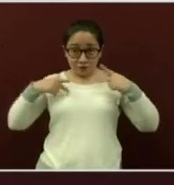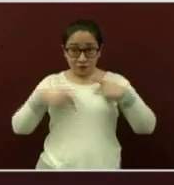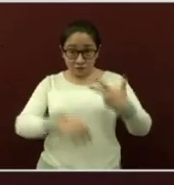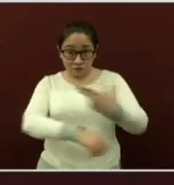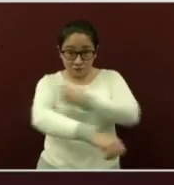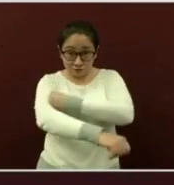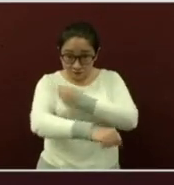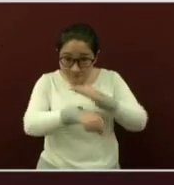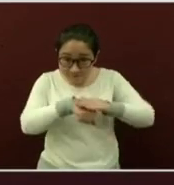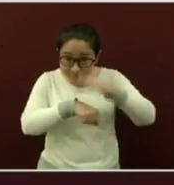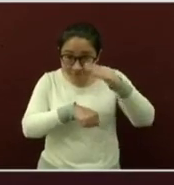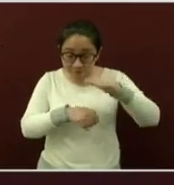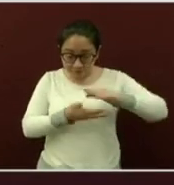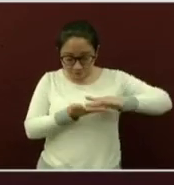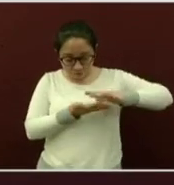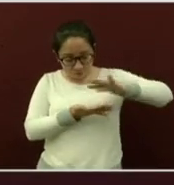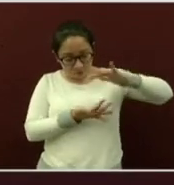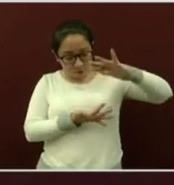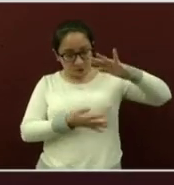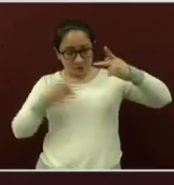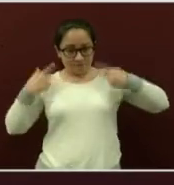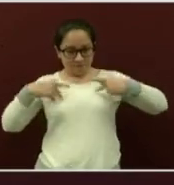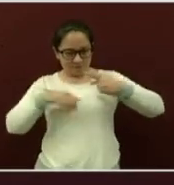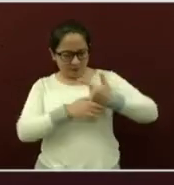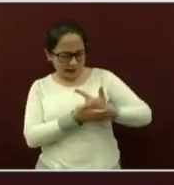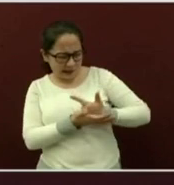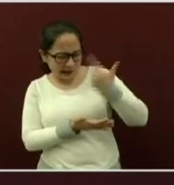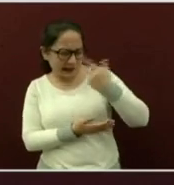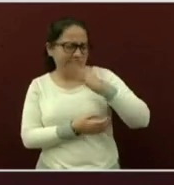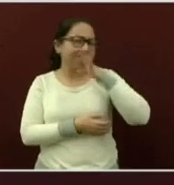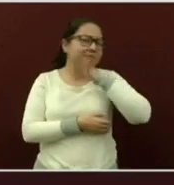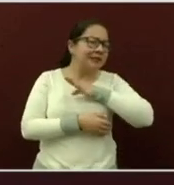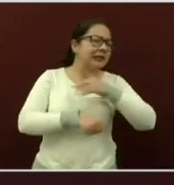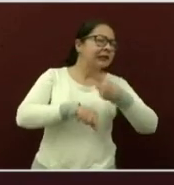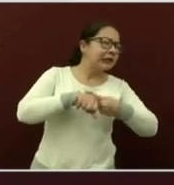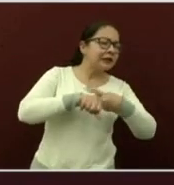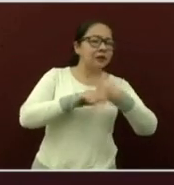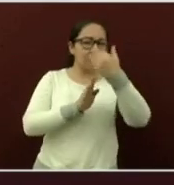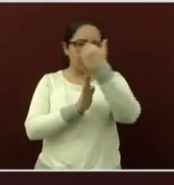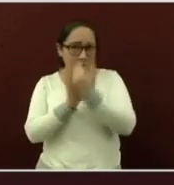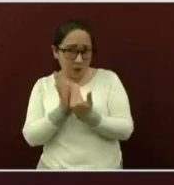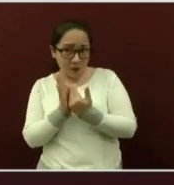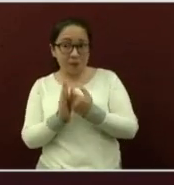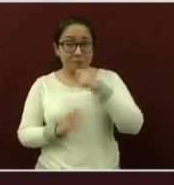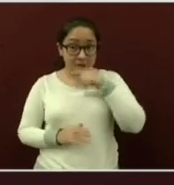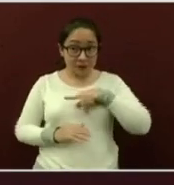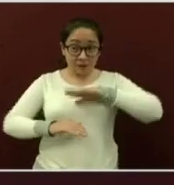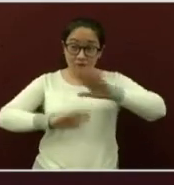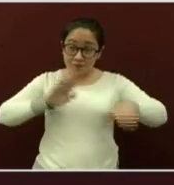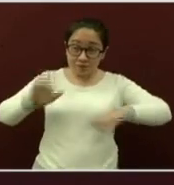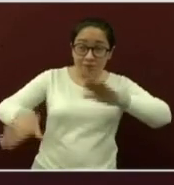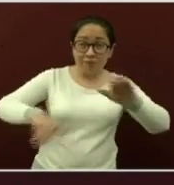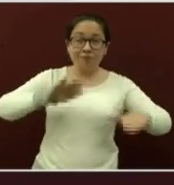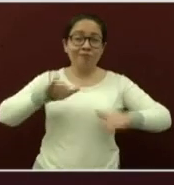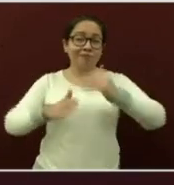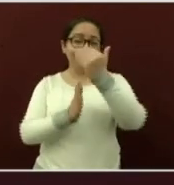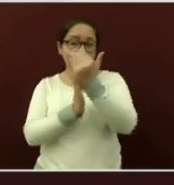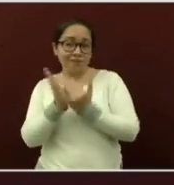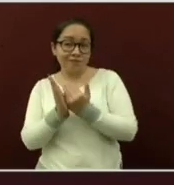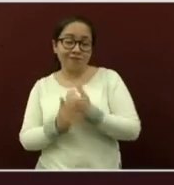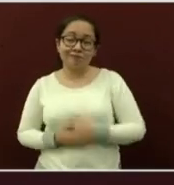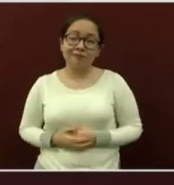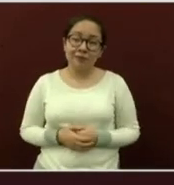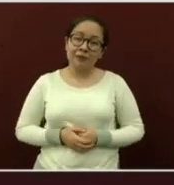menor es la cantidad de enfermos graves así como decesos y aquí mismo cabe